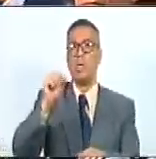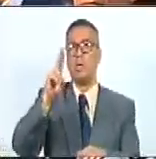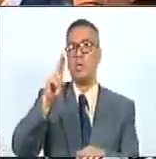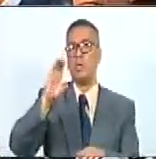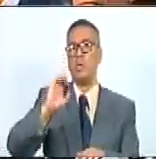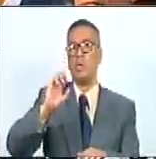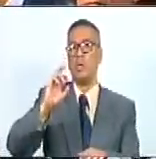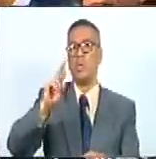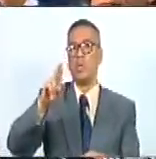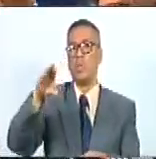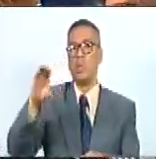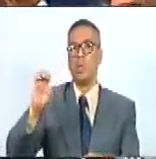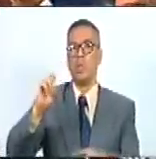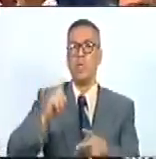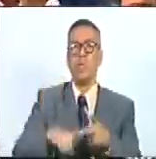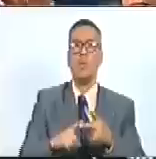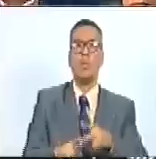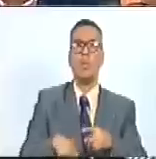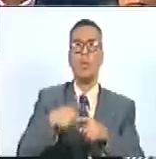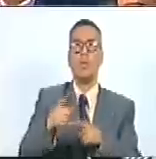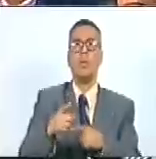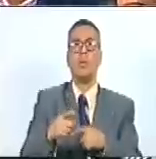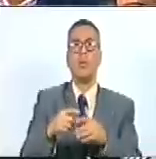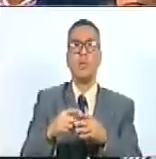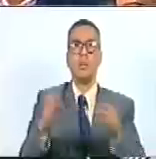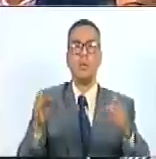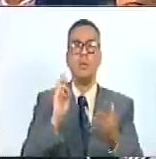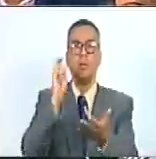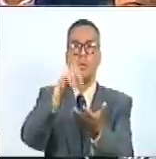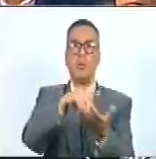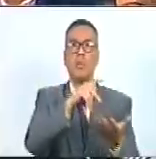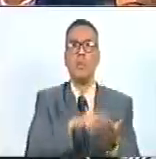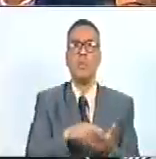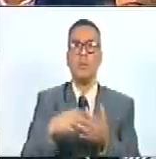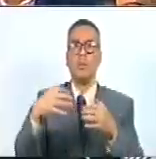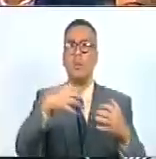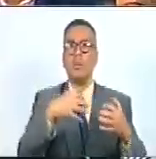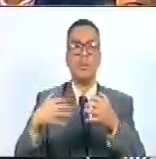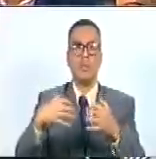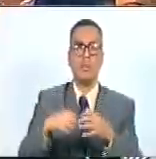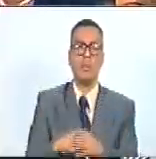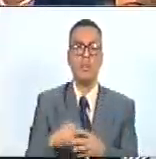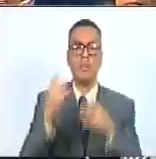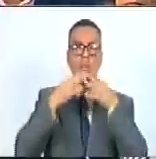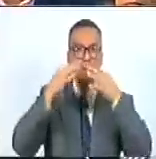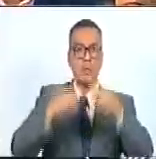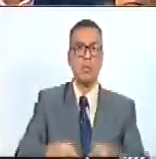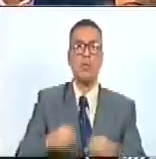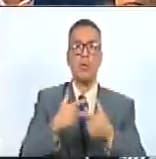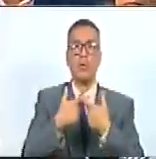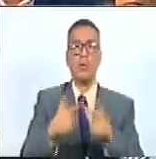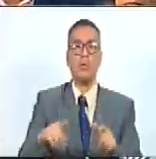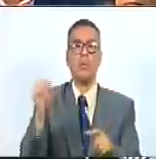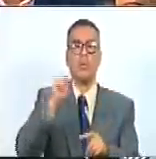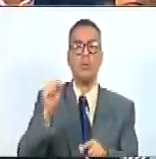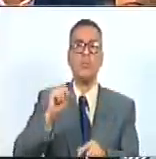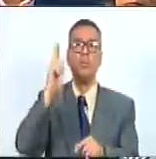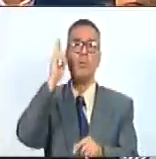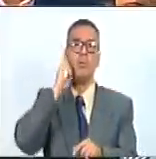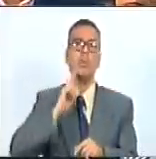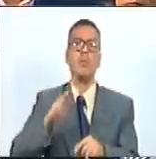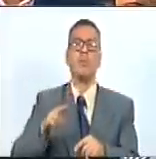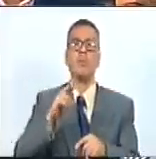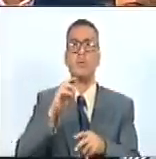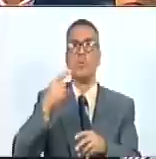posteriormente Mariscal fue el gran protagonista de la batalla es cierto que el libertador Simón Bolívar se